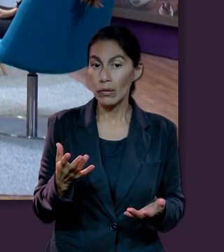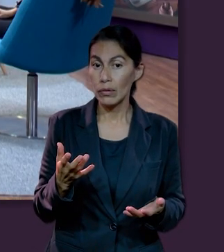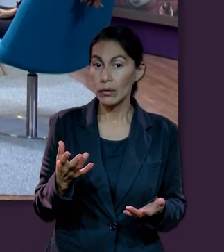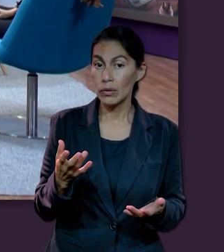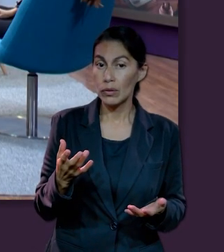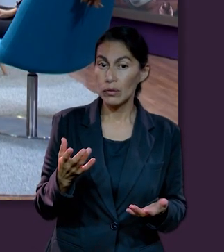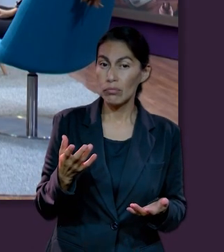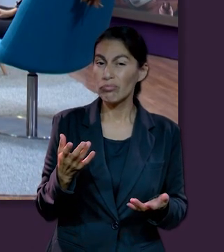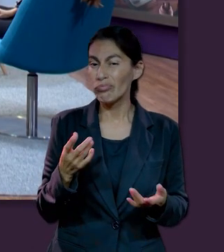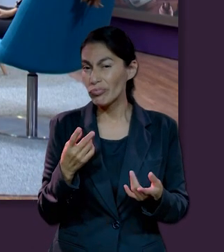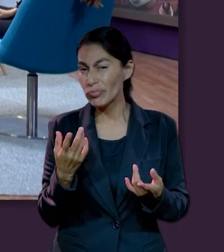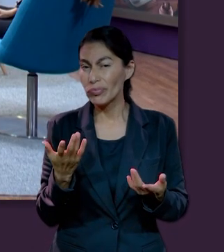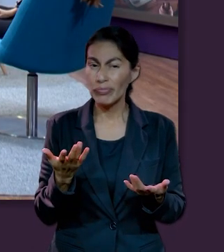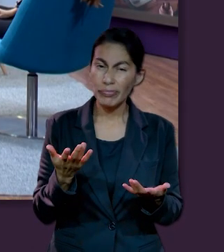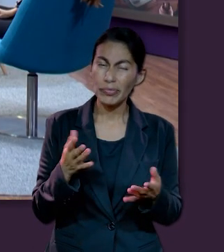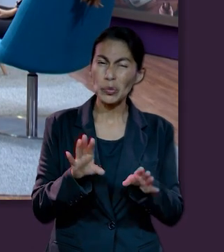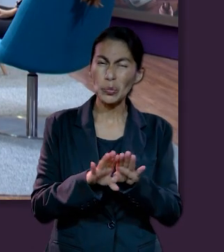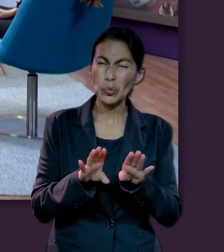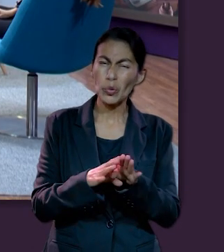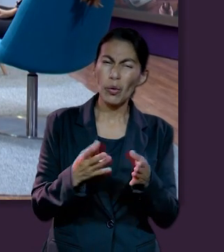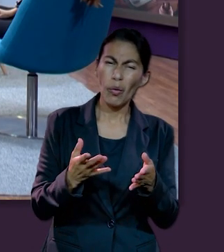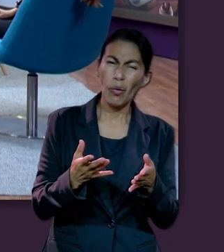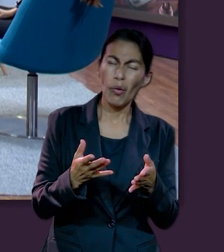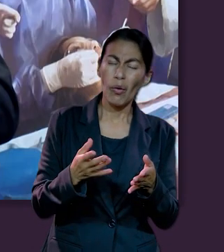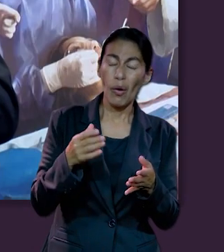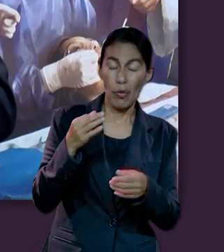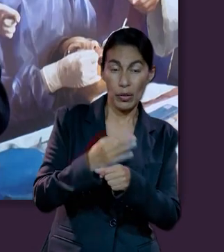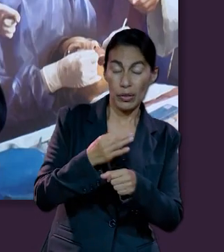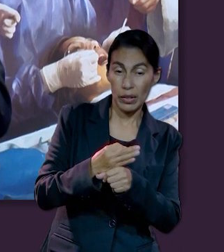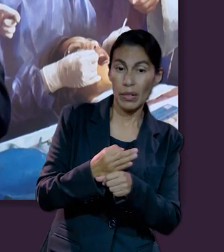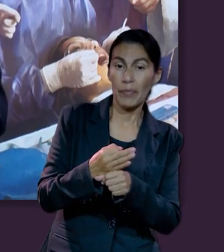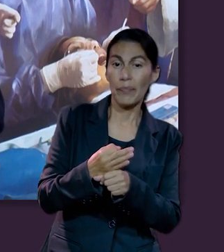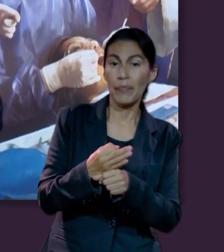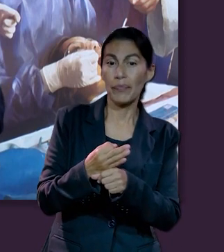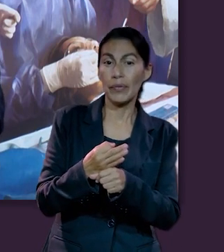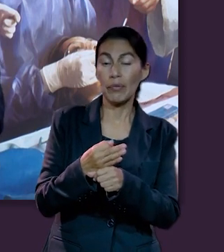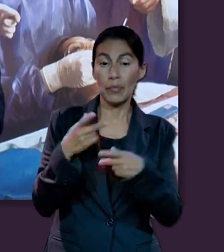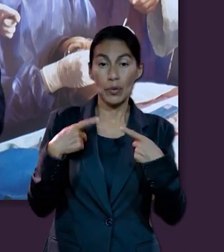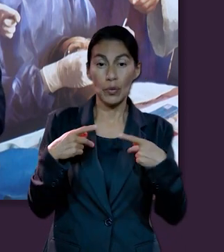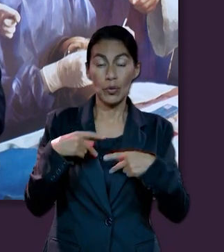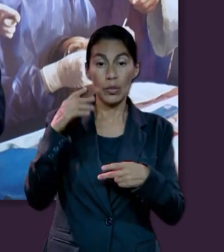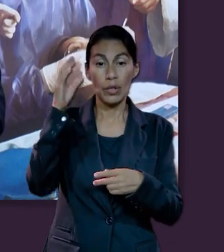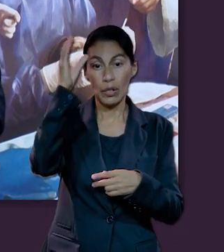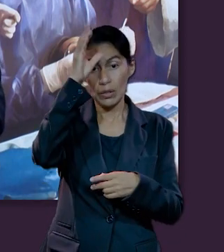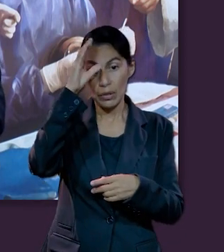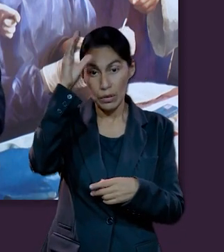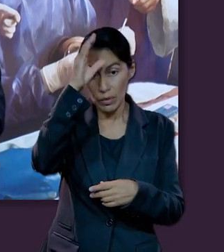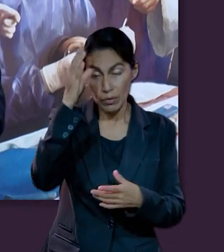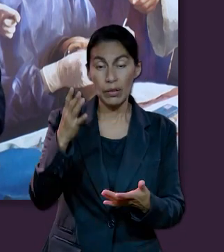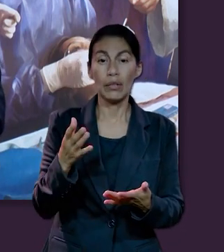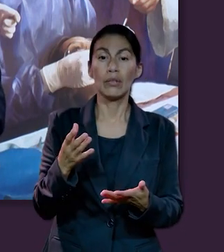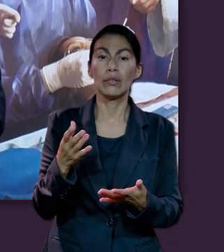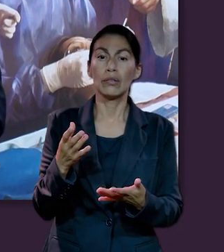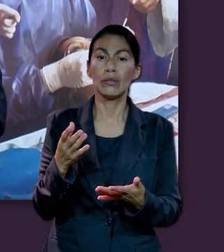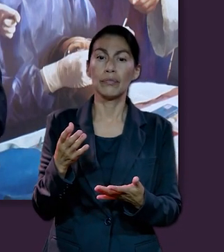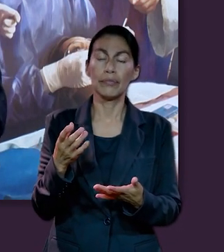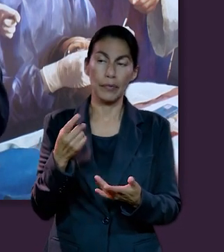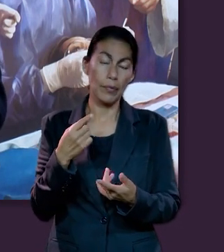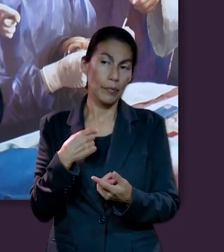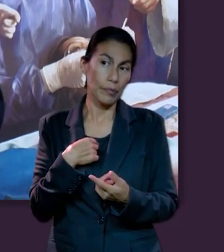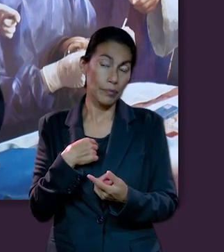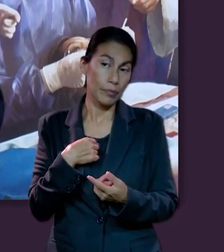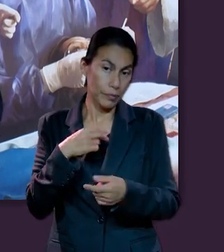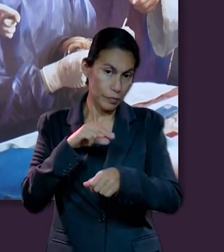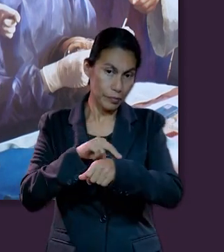Entonces, lo ponen un poco en perspectiva, porque incluso hoy en día los científicos ni siquiera,